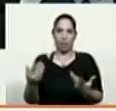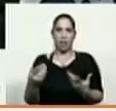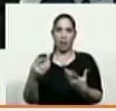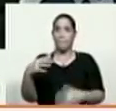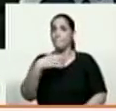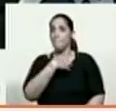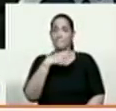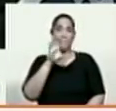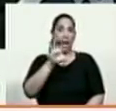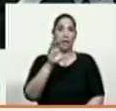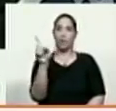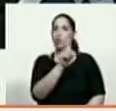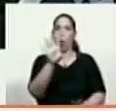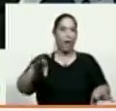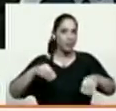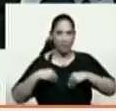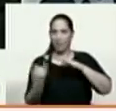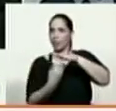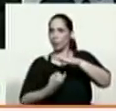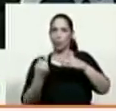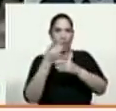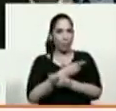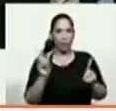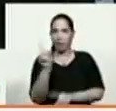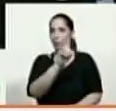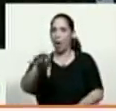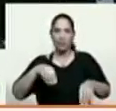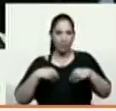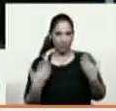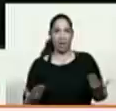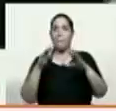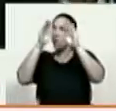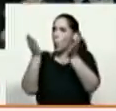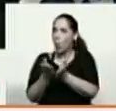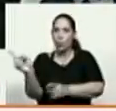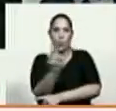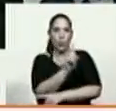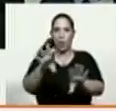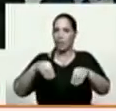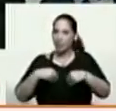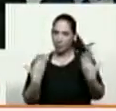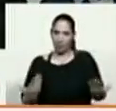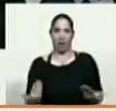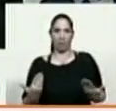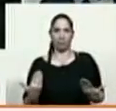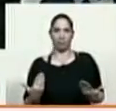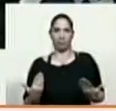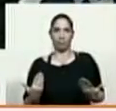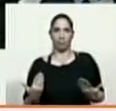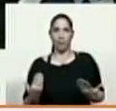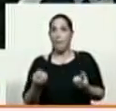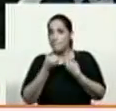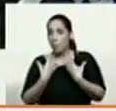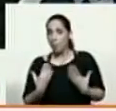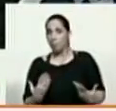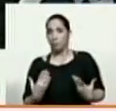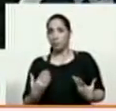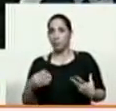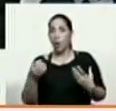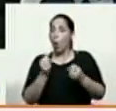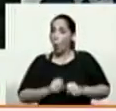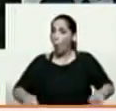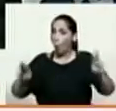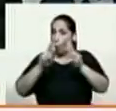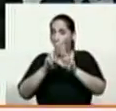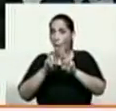las instituciones democráticas no vamos a aceptar y que el mundo entero no va a aceptar puesto que la propia organización de